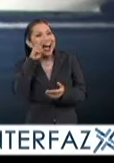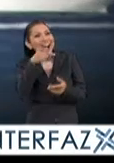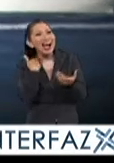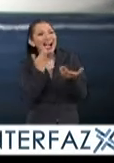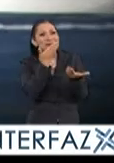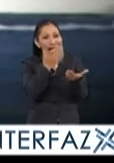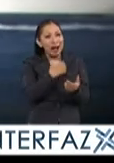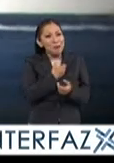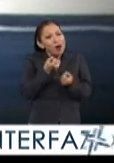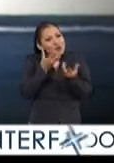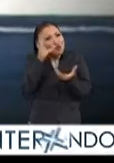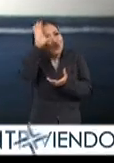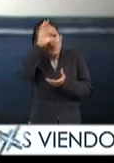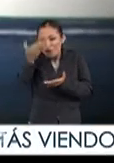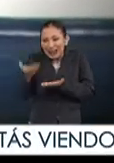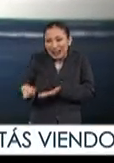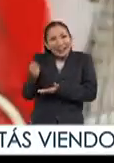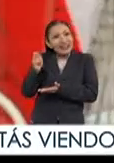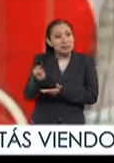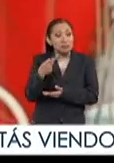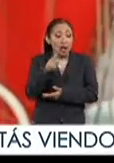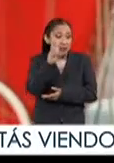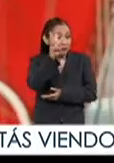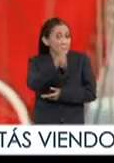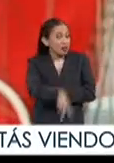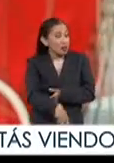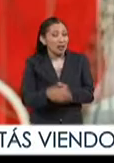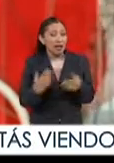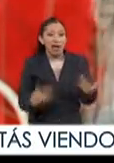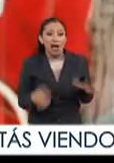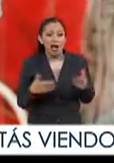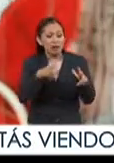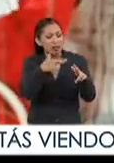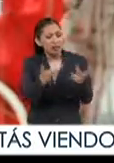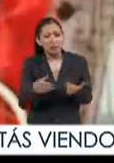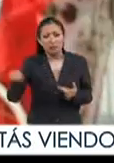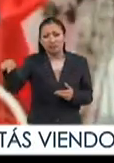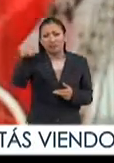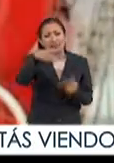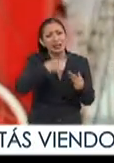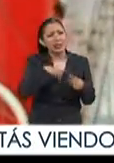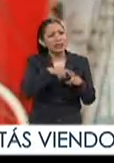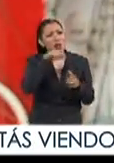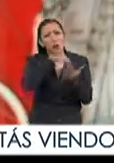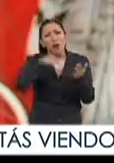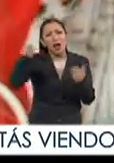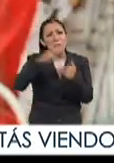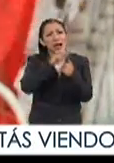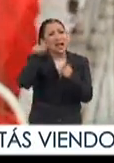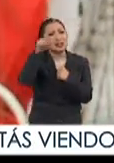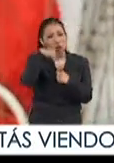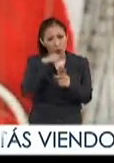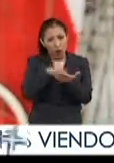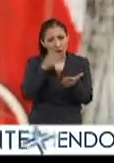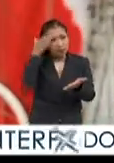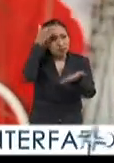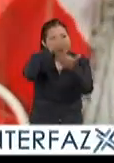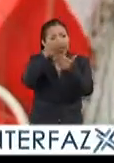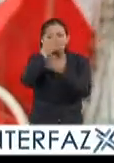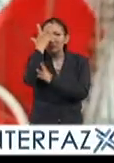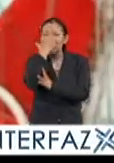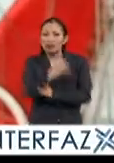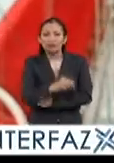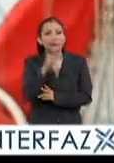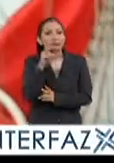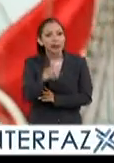para demostrar igual su cultura pero de verdad los recibimientos que la gente nos da en los diferentes países y lugares a los que llegamos es muy